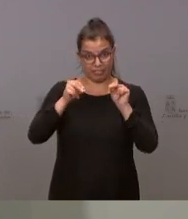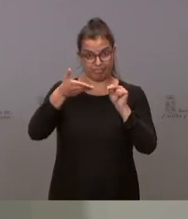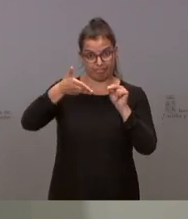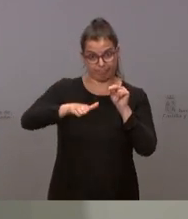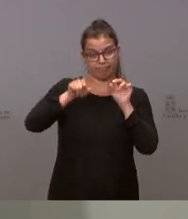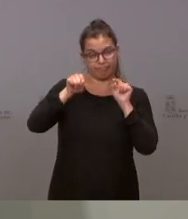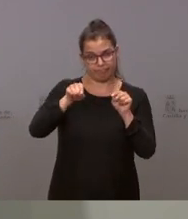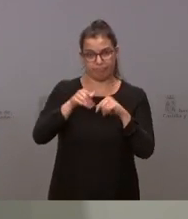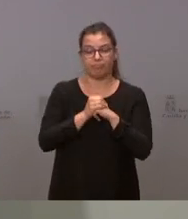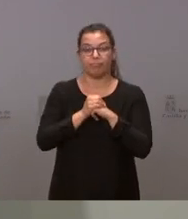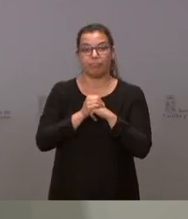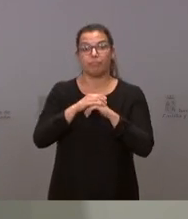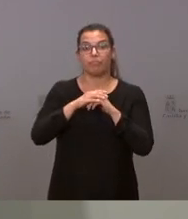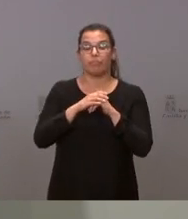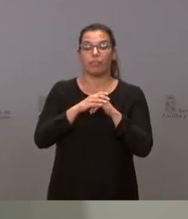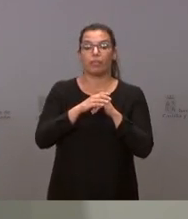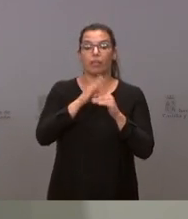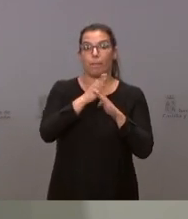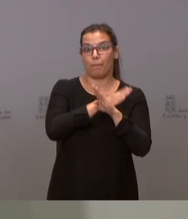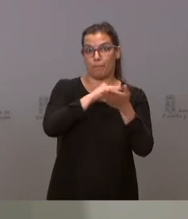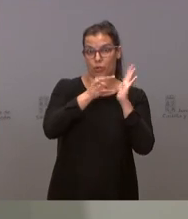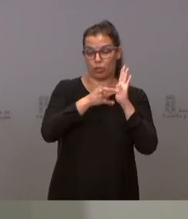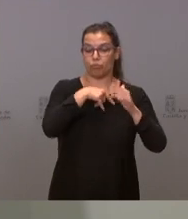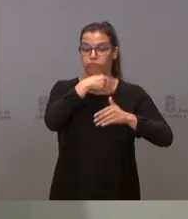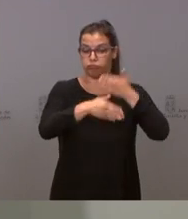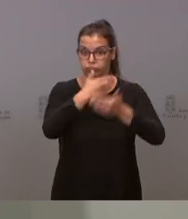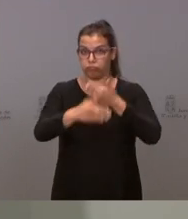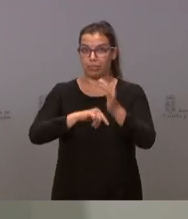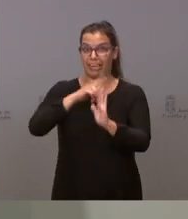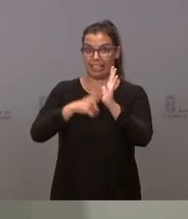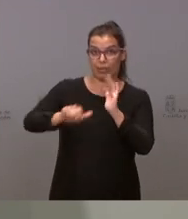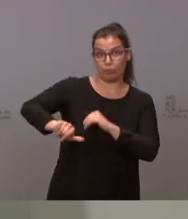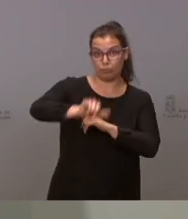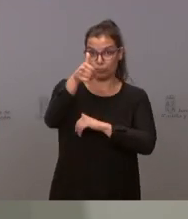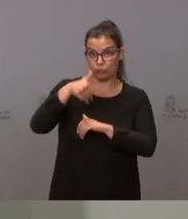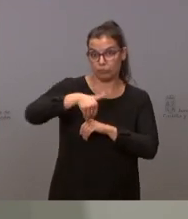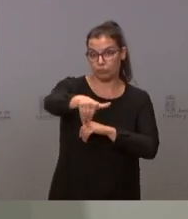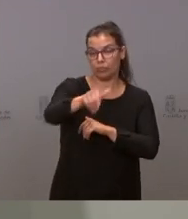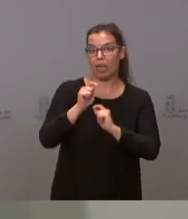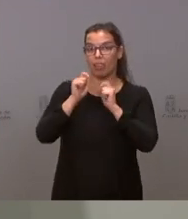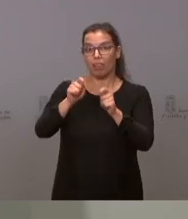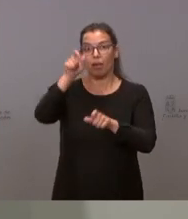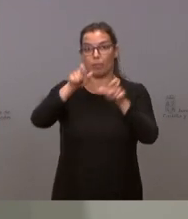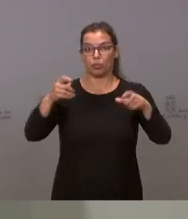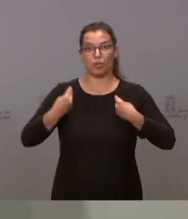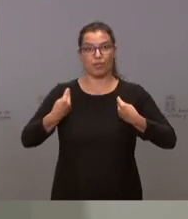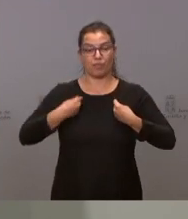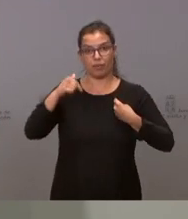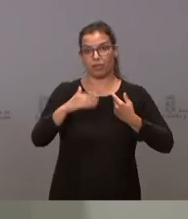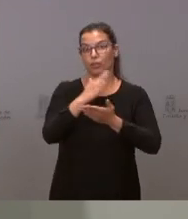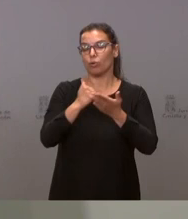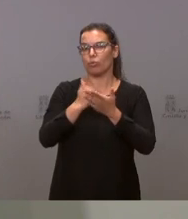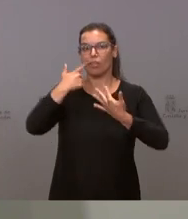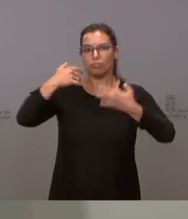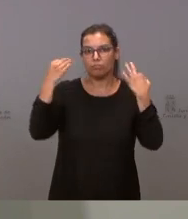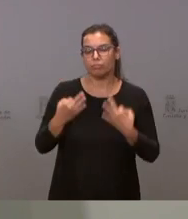Esta ley, cuando acabe su tramitación, va a garantizar a los ciudadanos de esta comunidad algo que